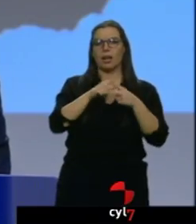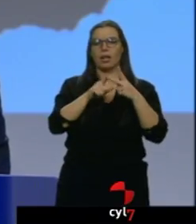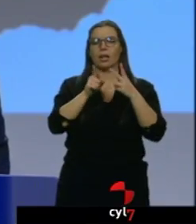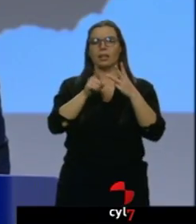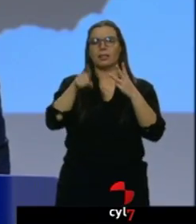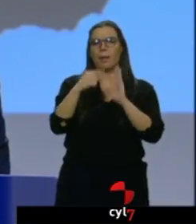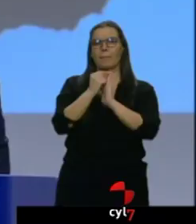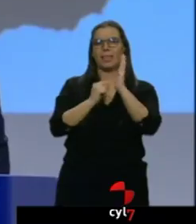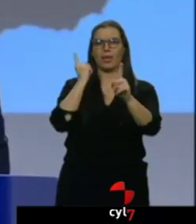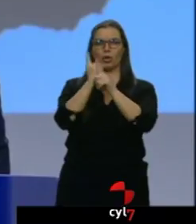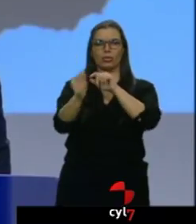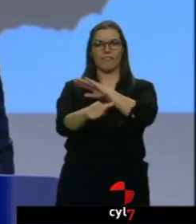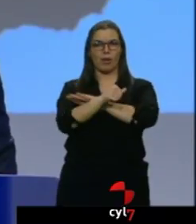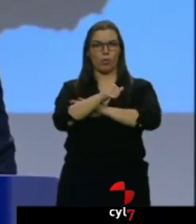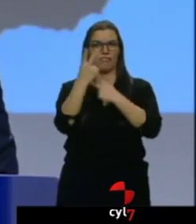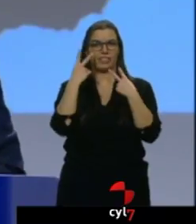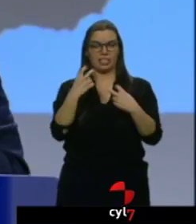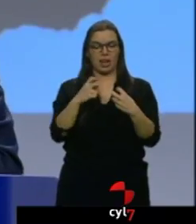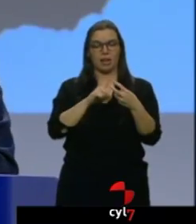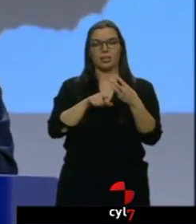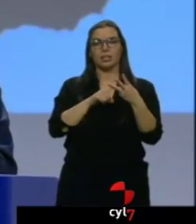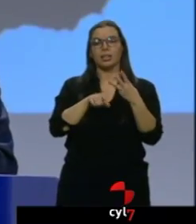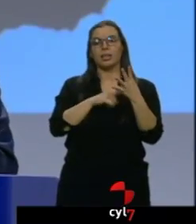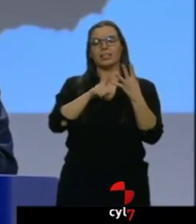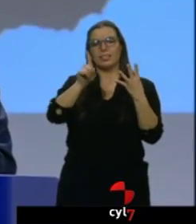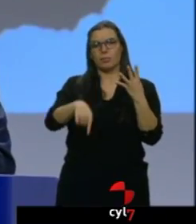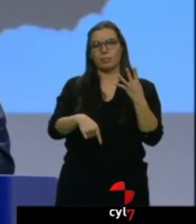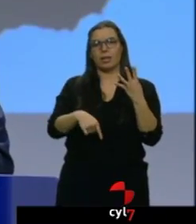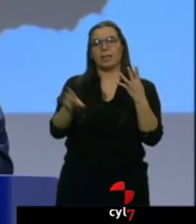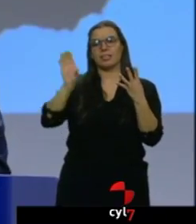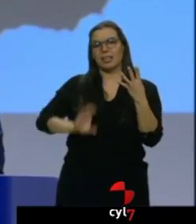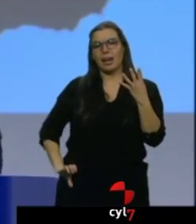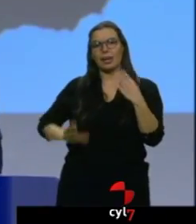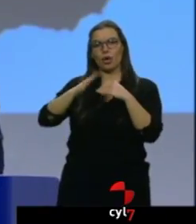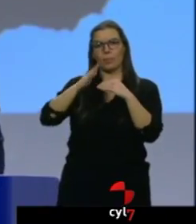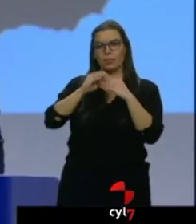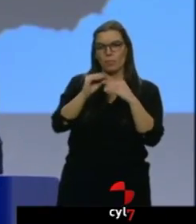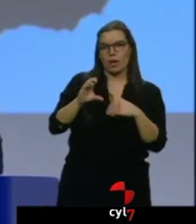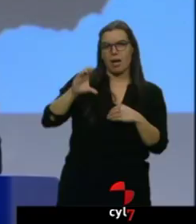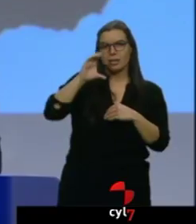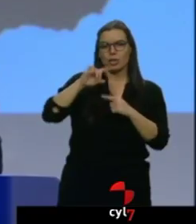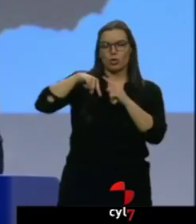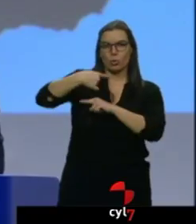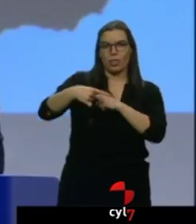contra el fraude fiscal y de la repercusión del aumento del salario mínimo. Además, muchas de las nuevas medidas